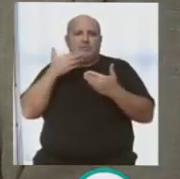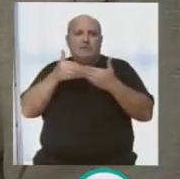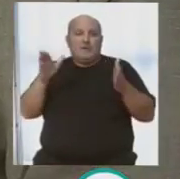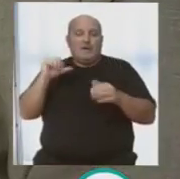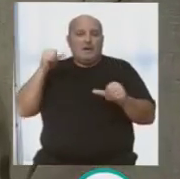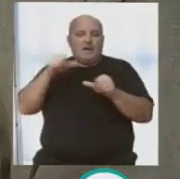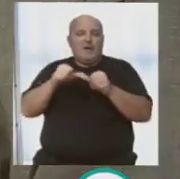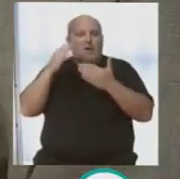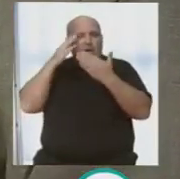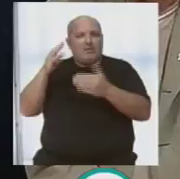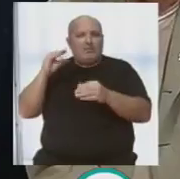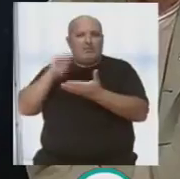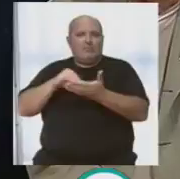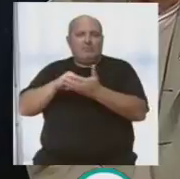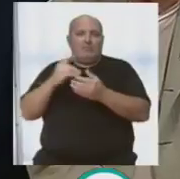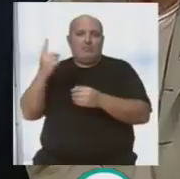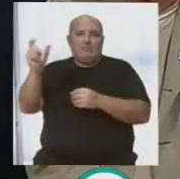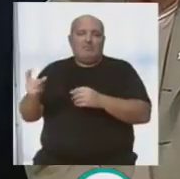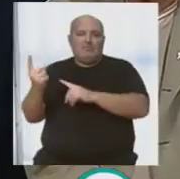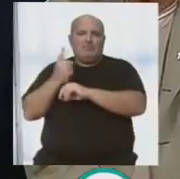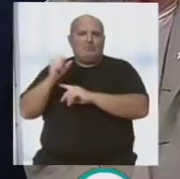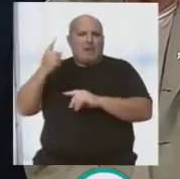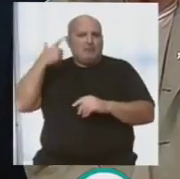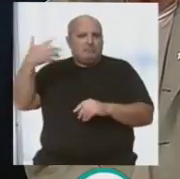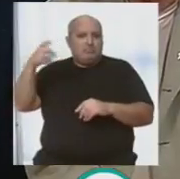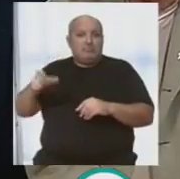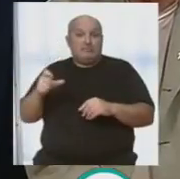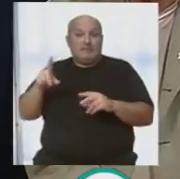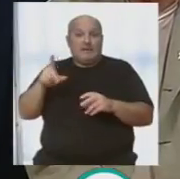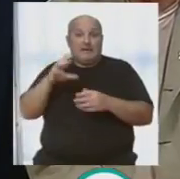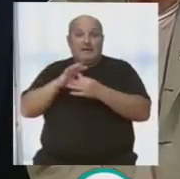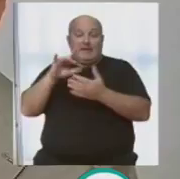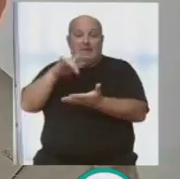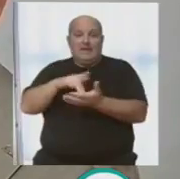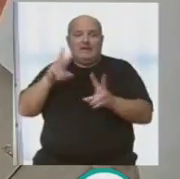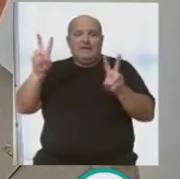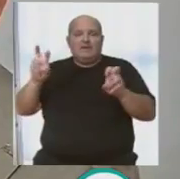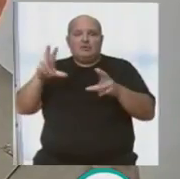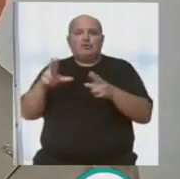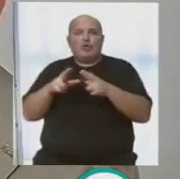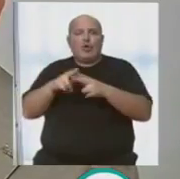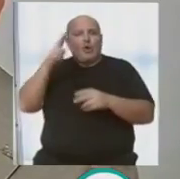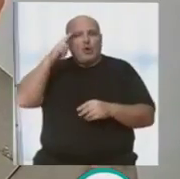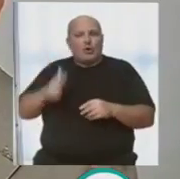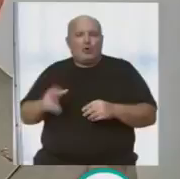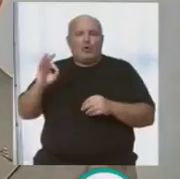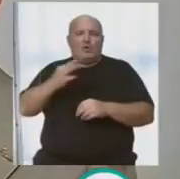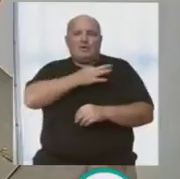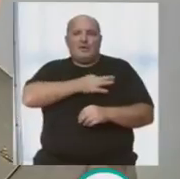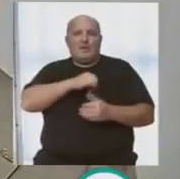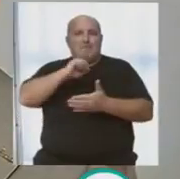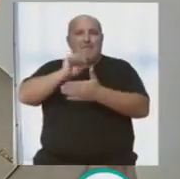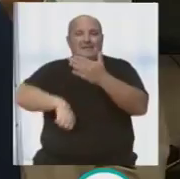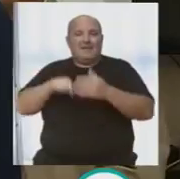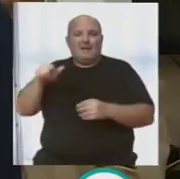Ascoga homenajea a algunos de sus integrantes más ilustres. En esta edición, el título de Socios de Honor y la insignia de plata del